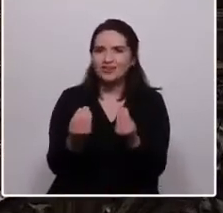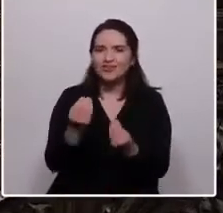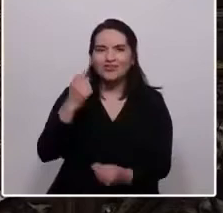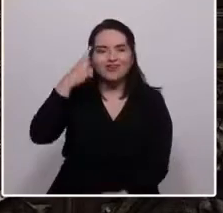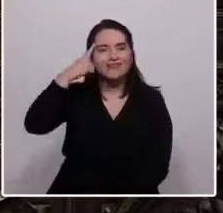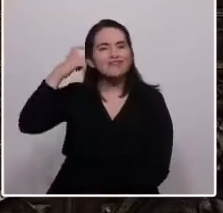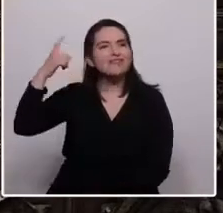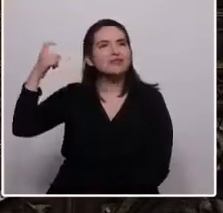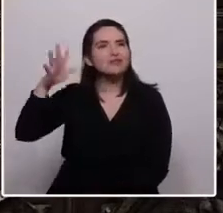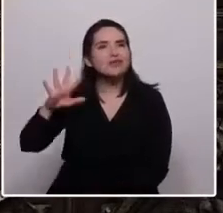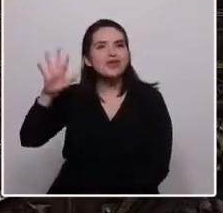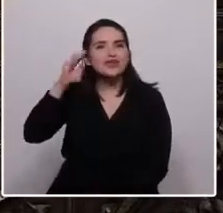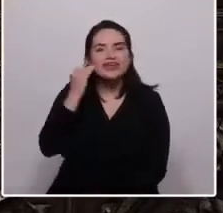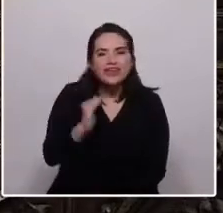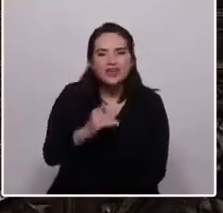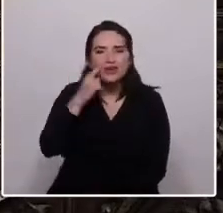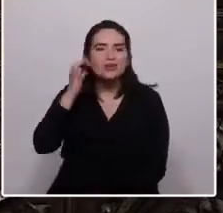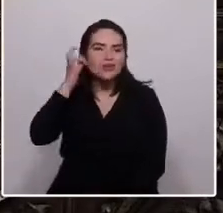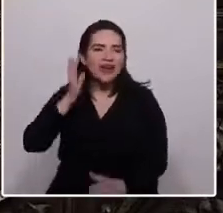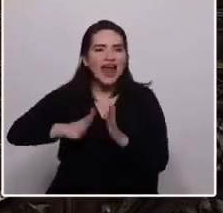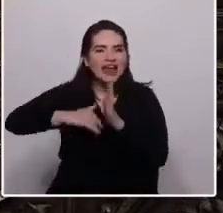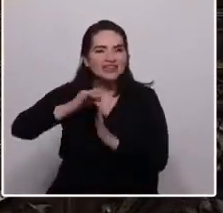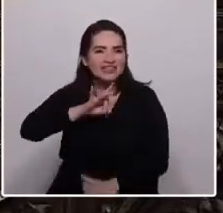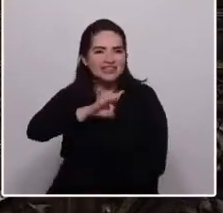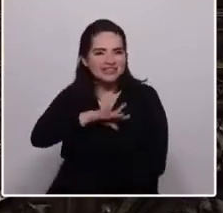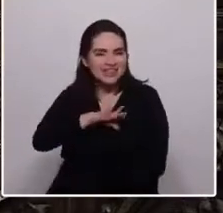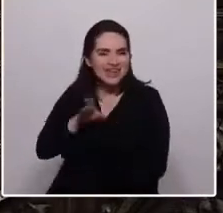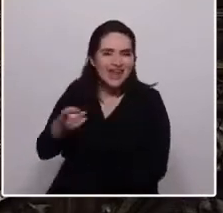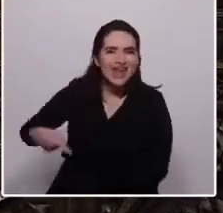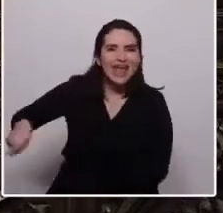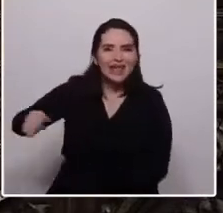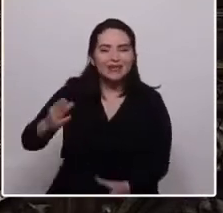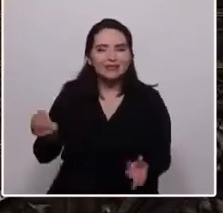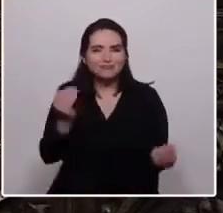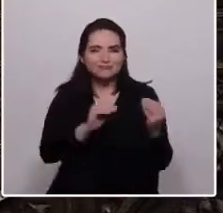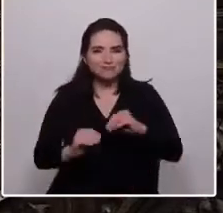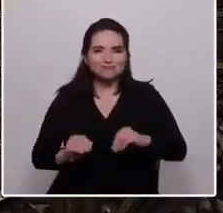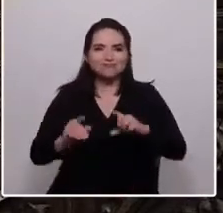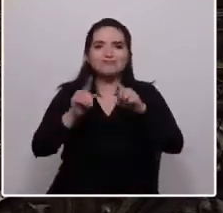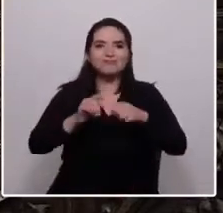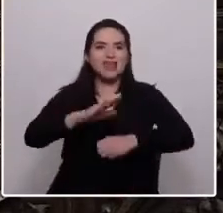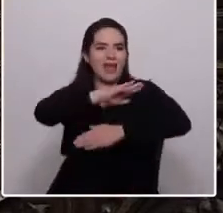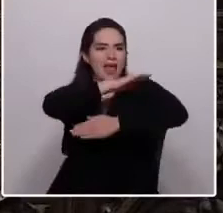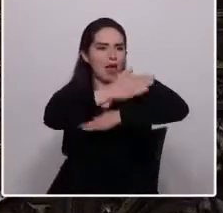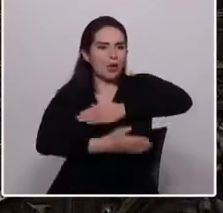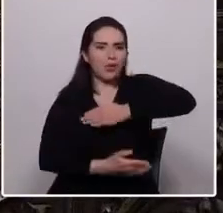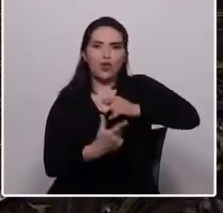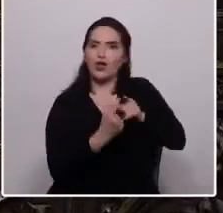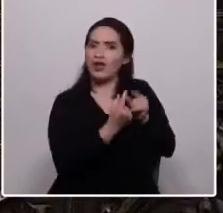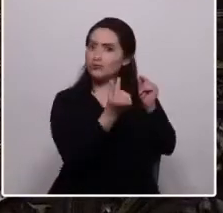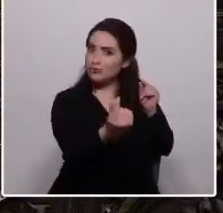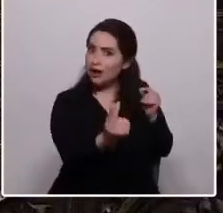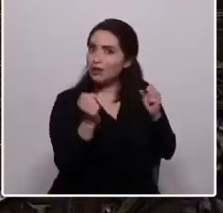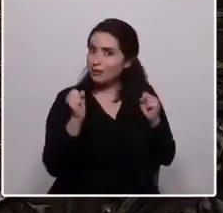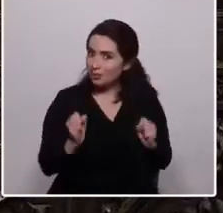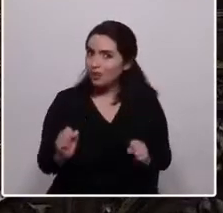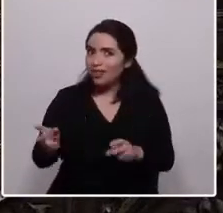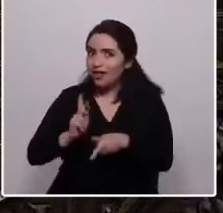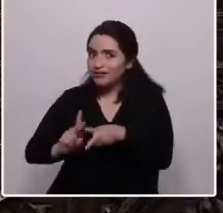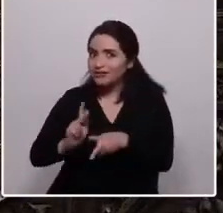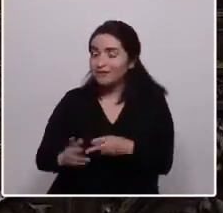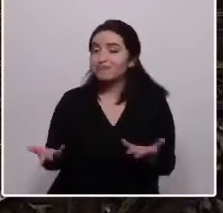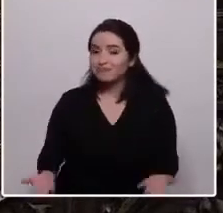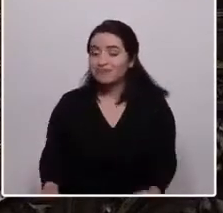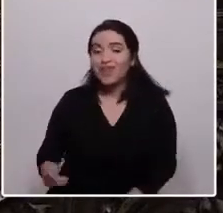creadora de los niños y artistas de Chile la que dé forma al escudo nacional. Porque sí, la senadora Fon